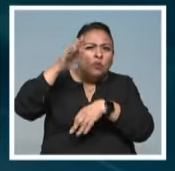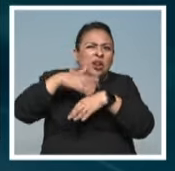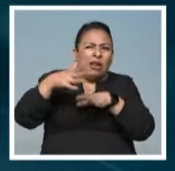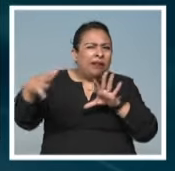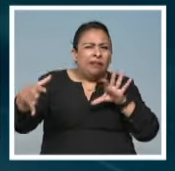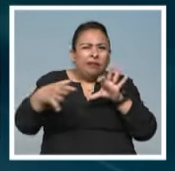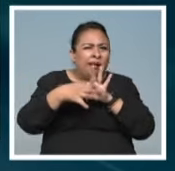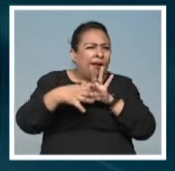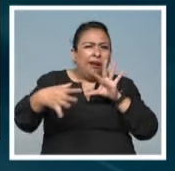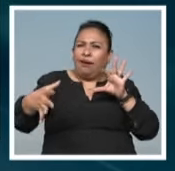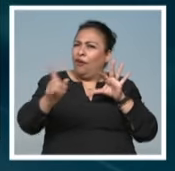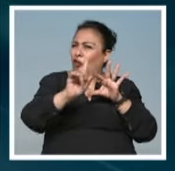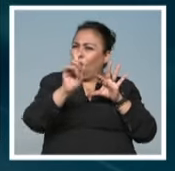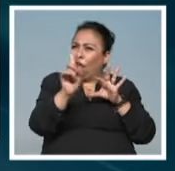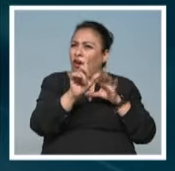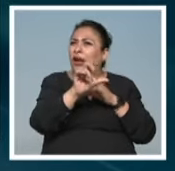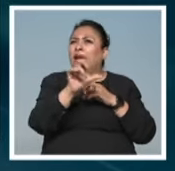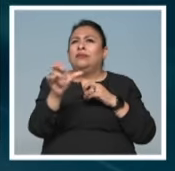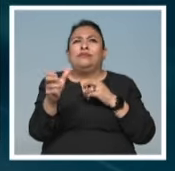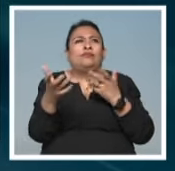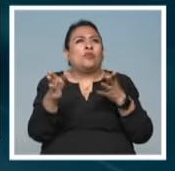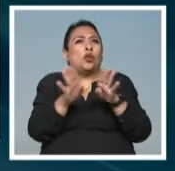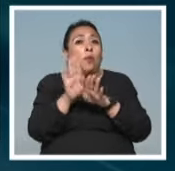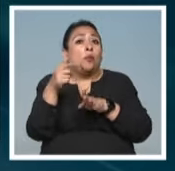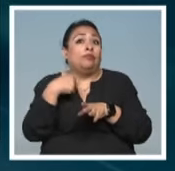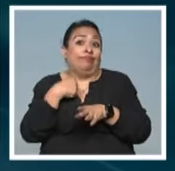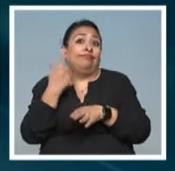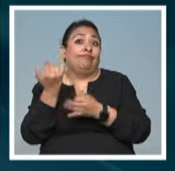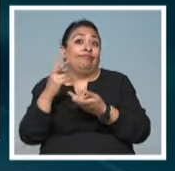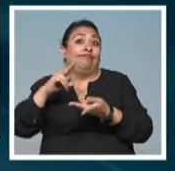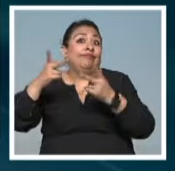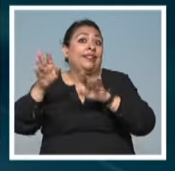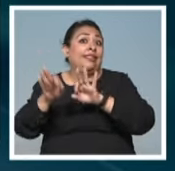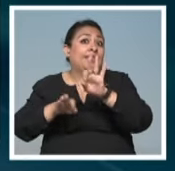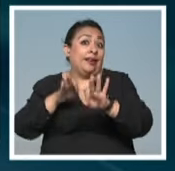desligado a cómo los tratamos también.